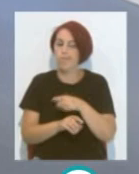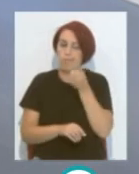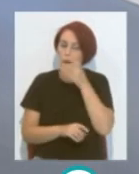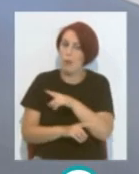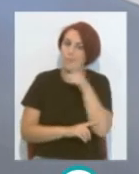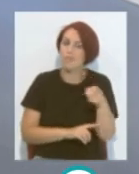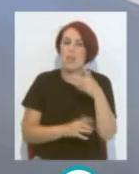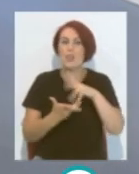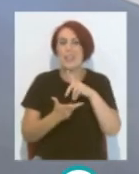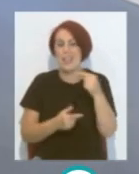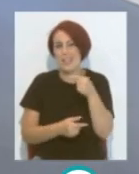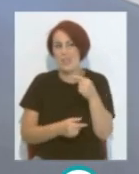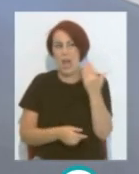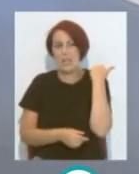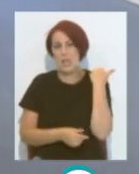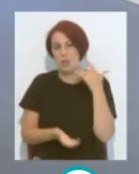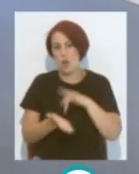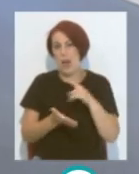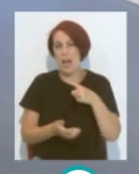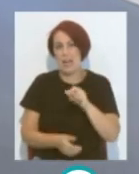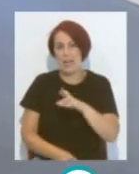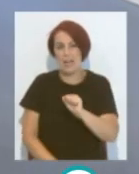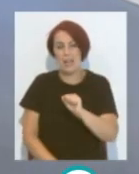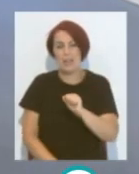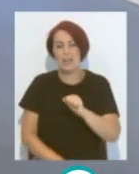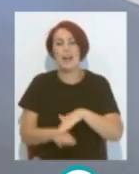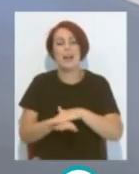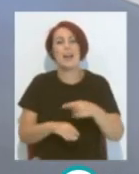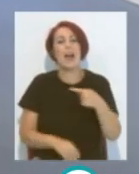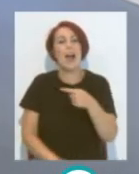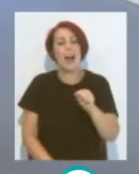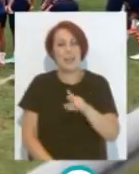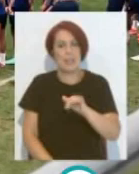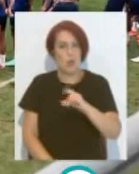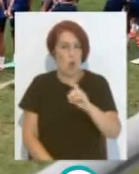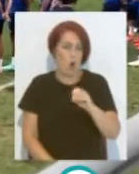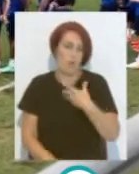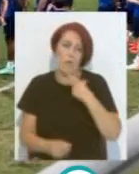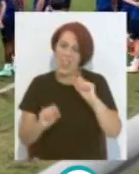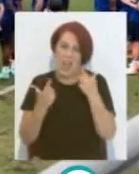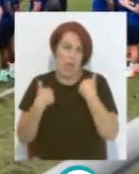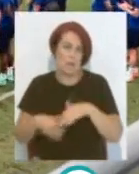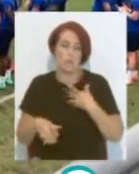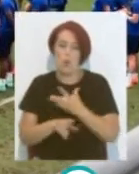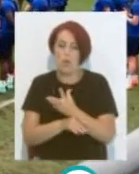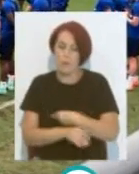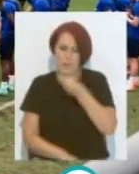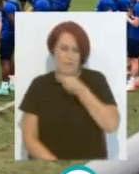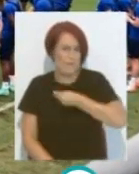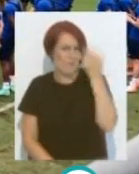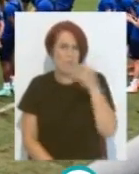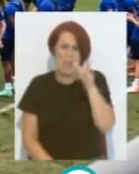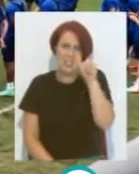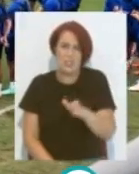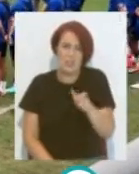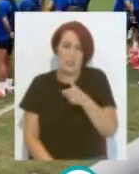Desagradable Que dábamos ayer De Yonan del Garrido Se confirmaba Un jugador Espectacular Una persona